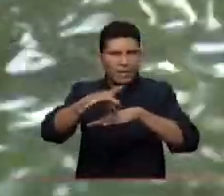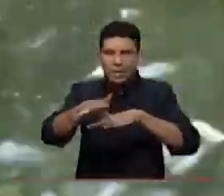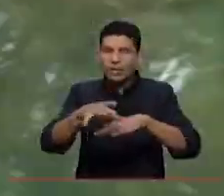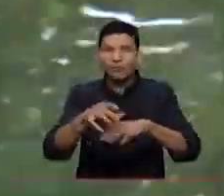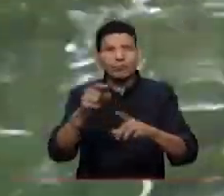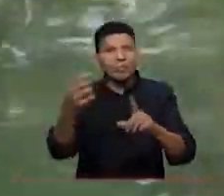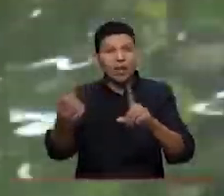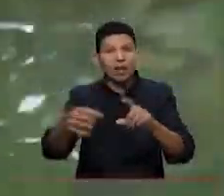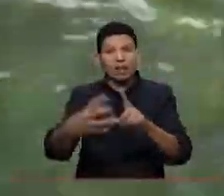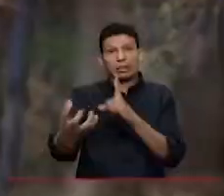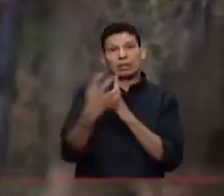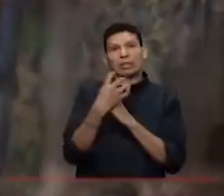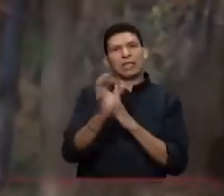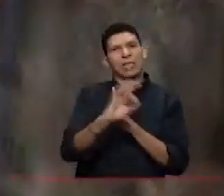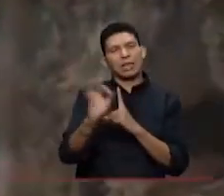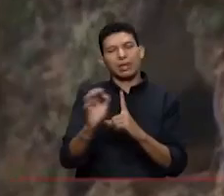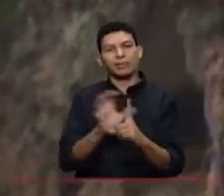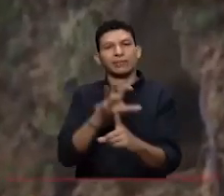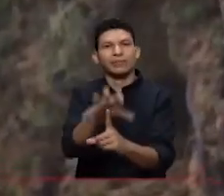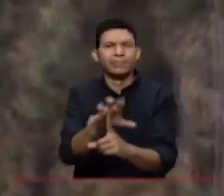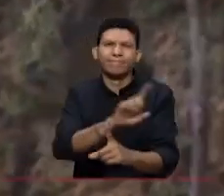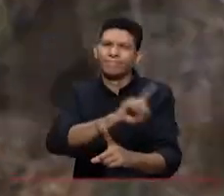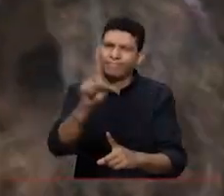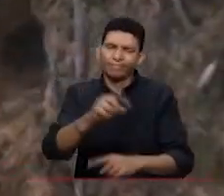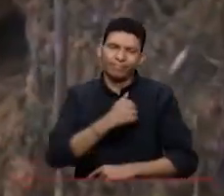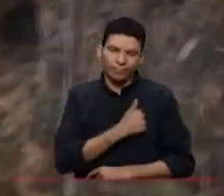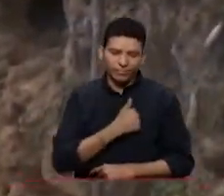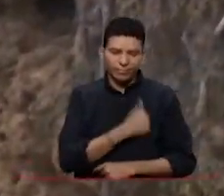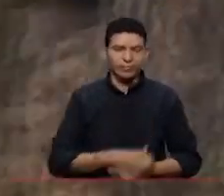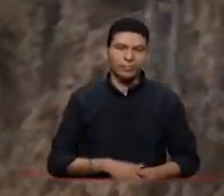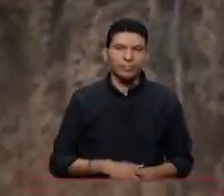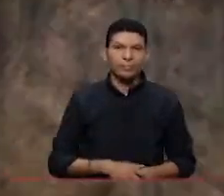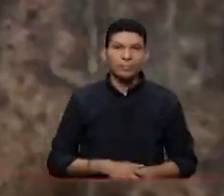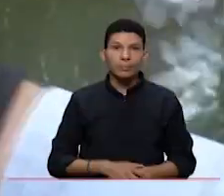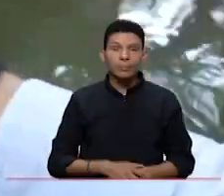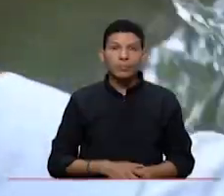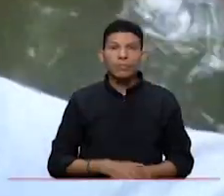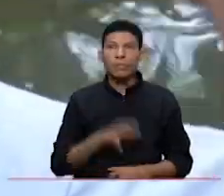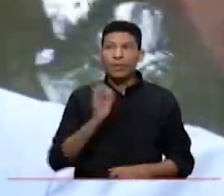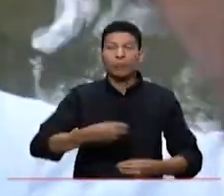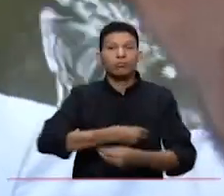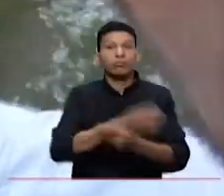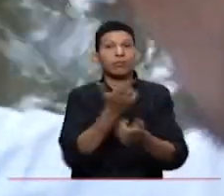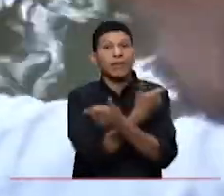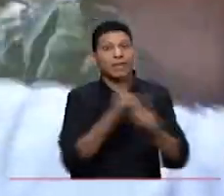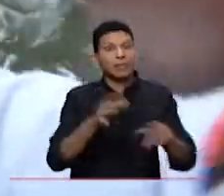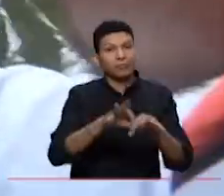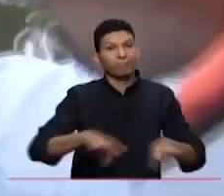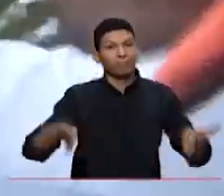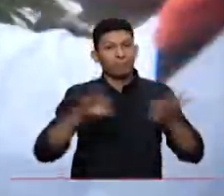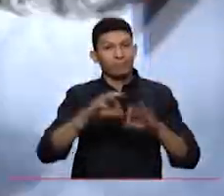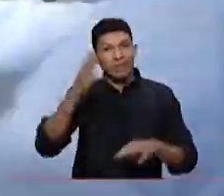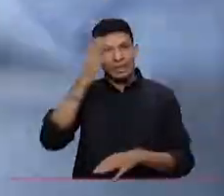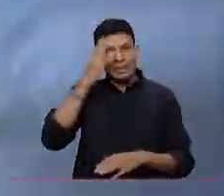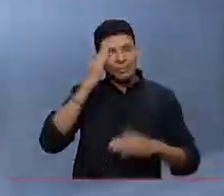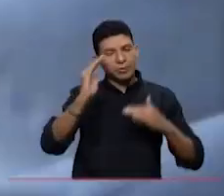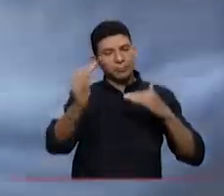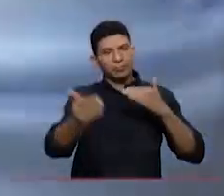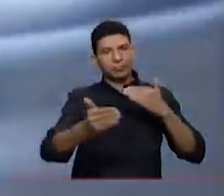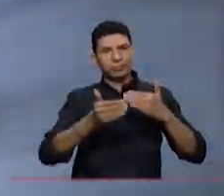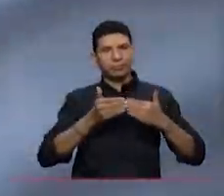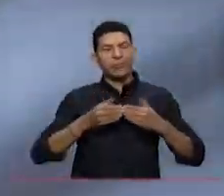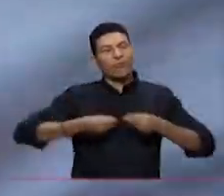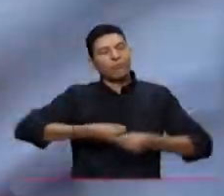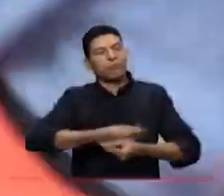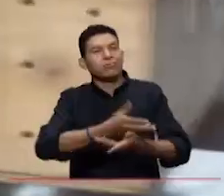les van a hacer daño y esperamos que las personas no les hagan daño a ellos. Estas liberaciones son muy importantes, puesto que se cierra el ciclo